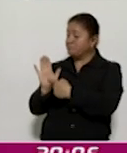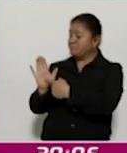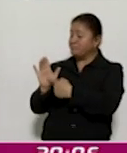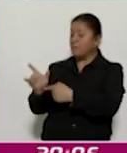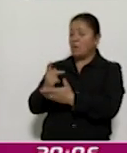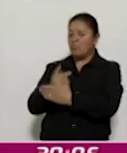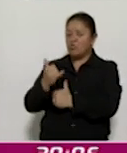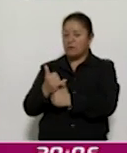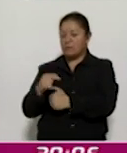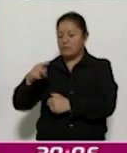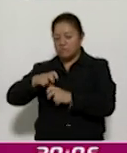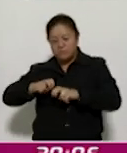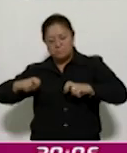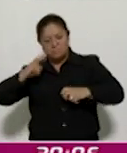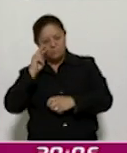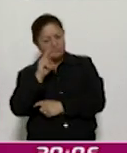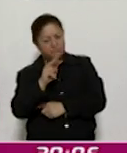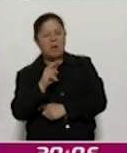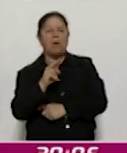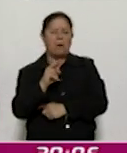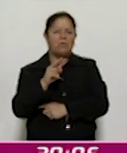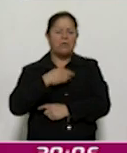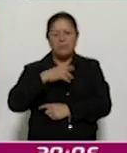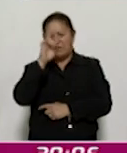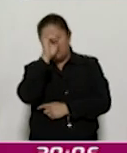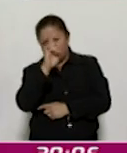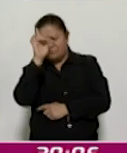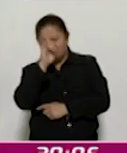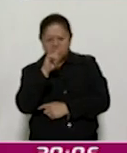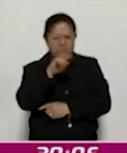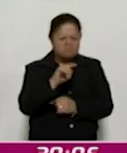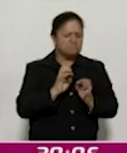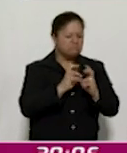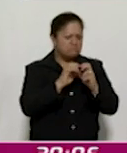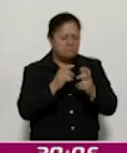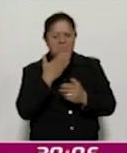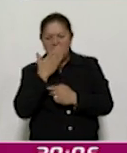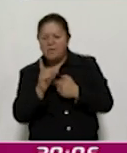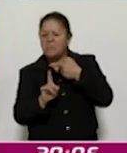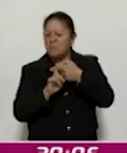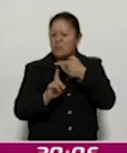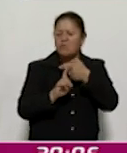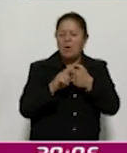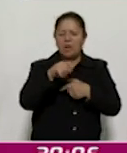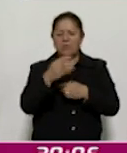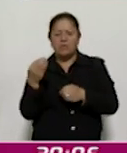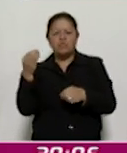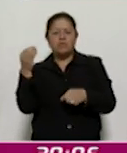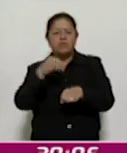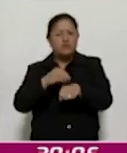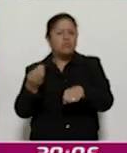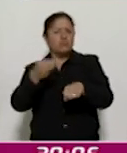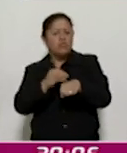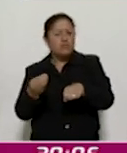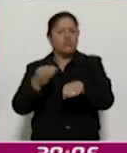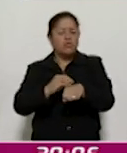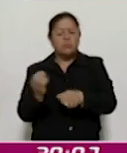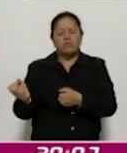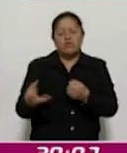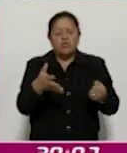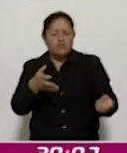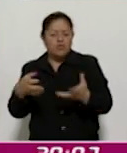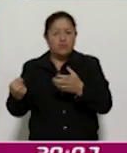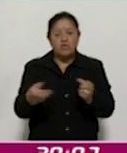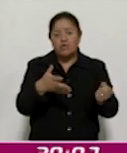sabrán de hacerles sugerencias, críticas constructivas, algún consejo, pero a fin de